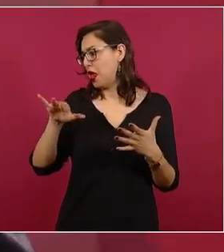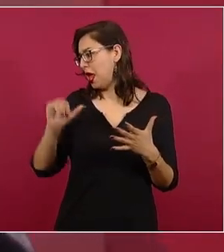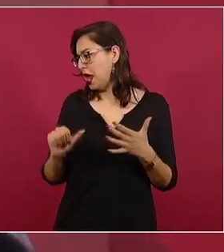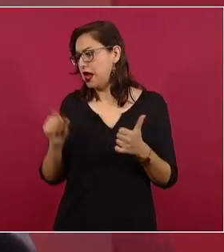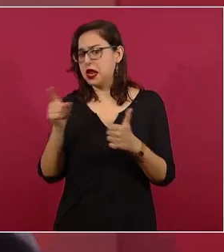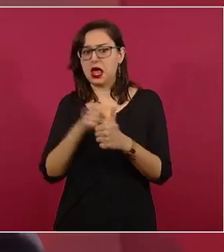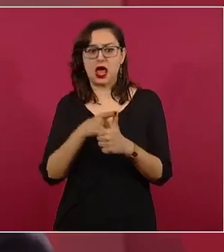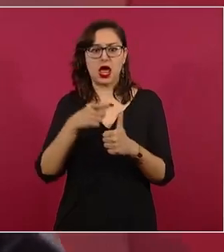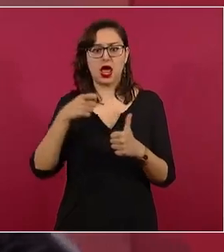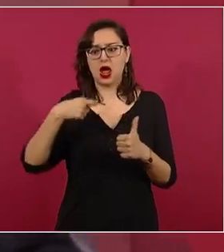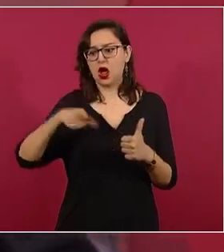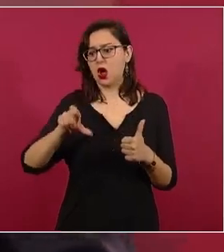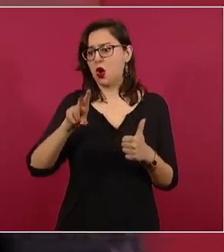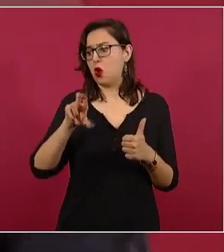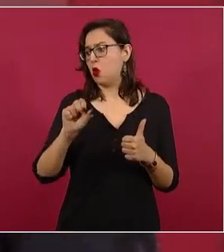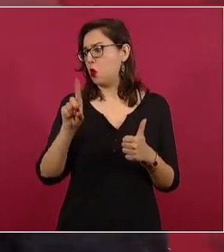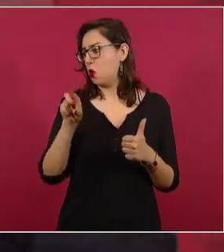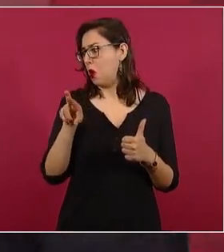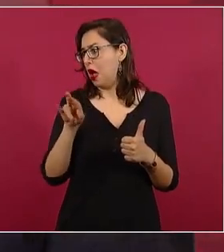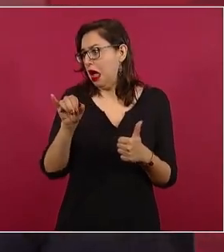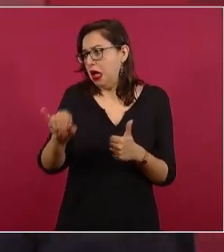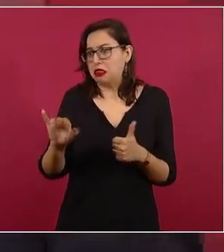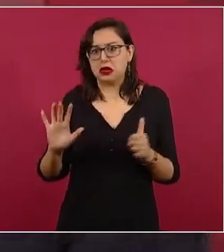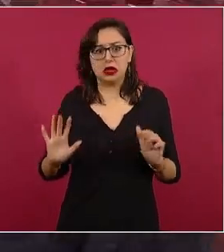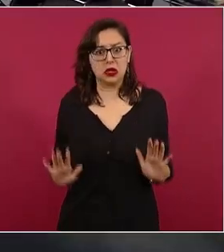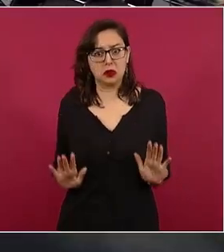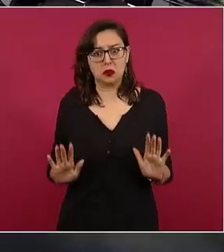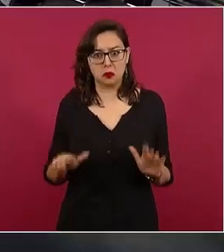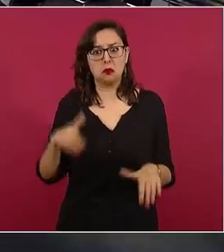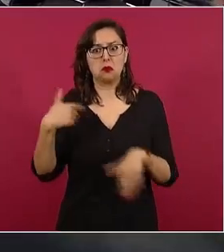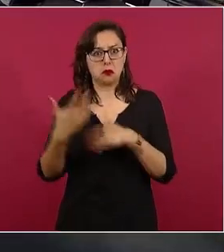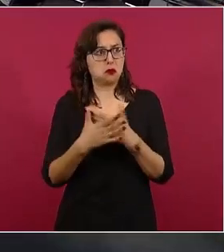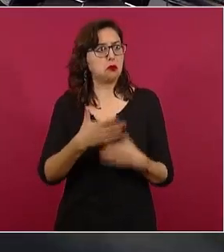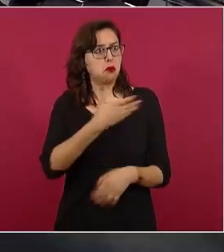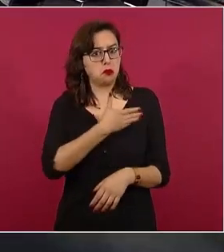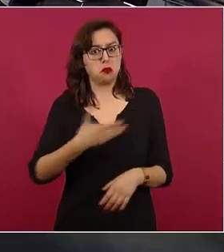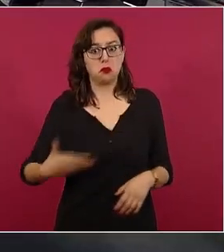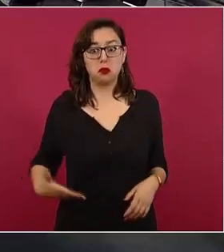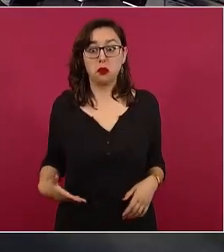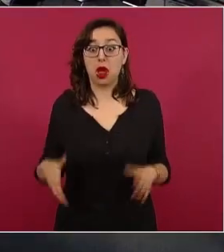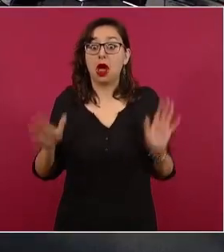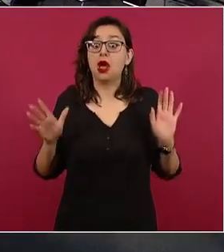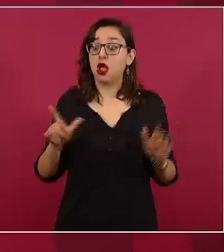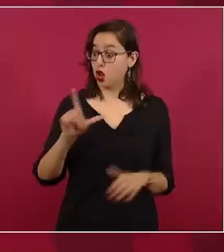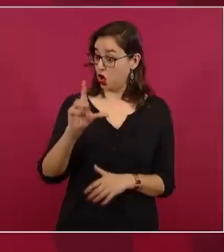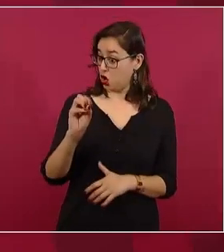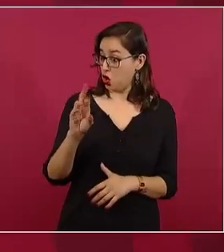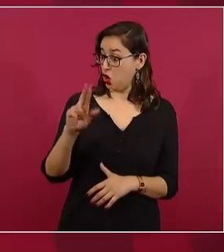Cuadri Lore de Mola